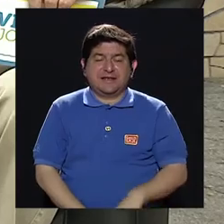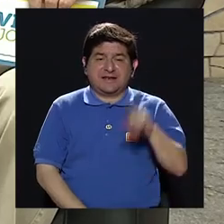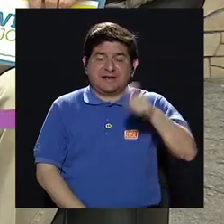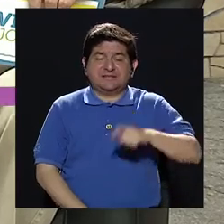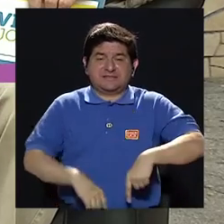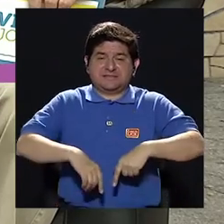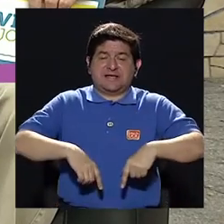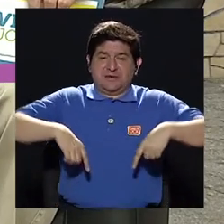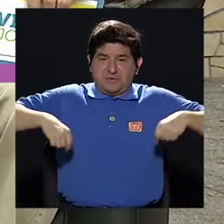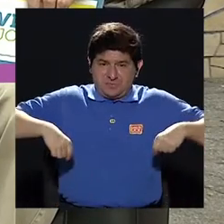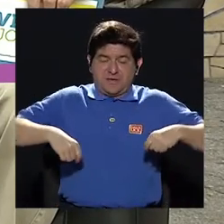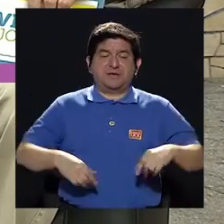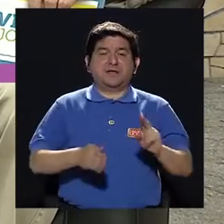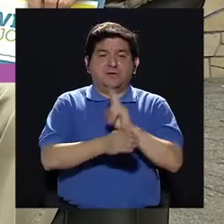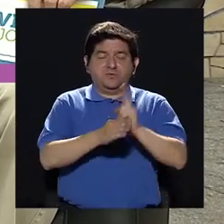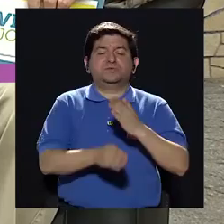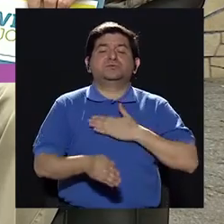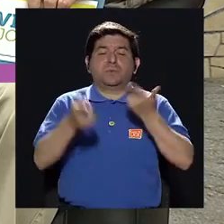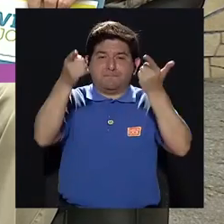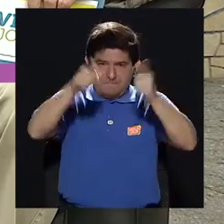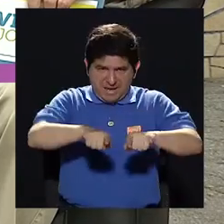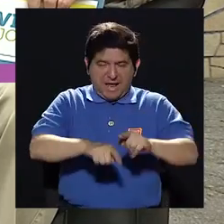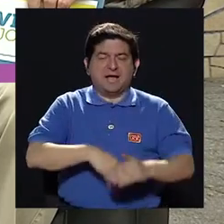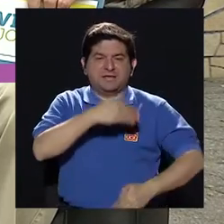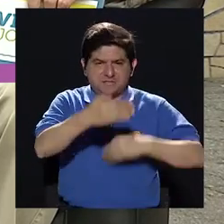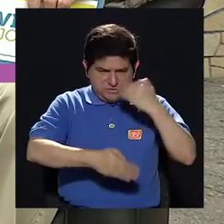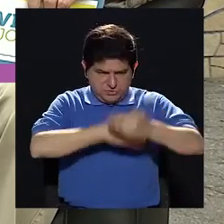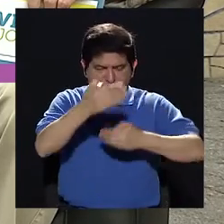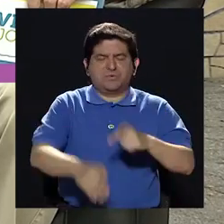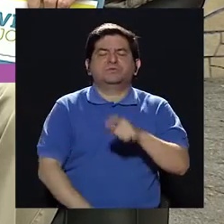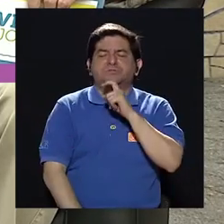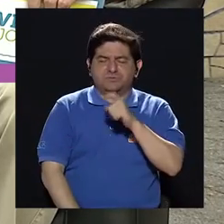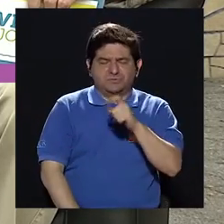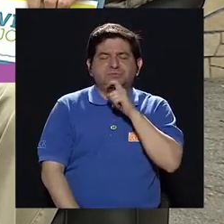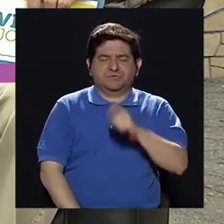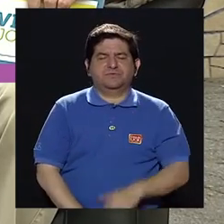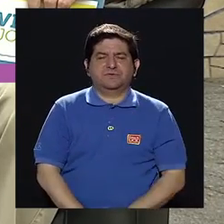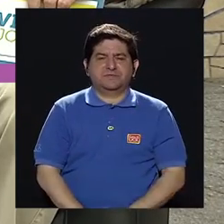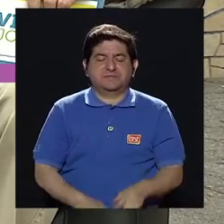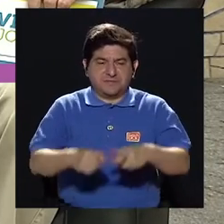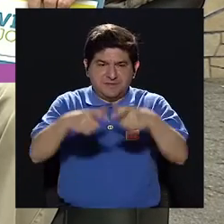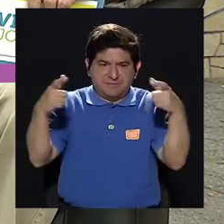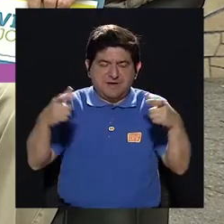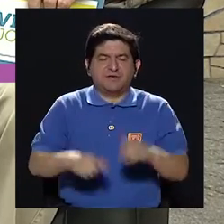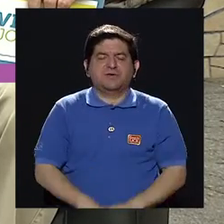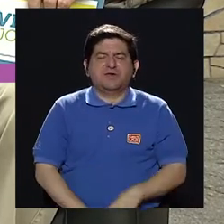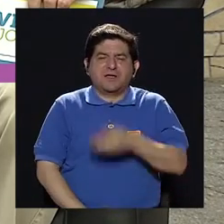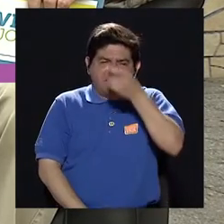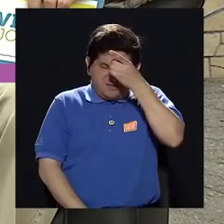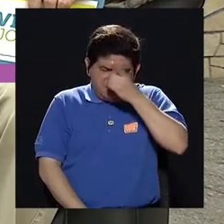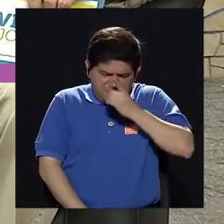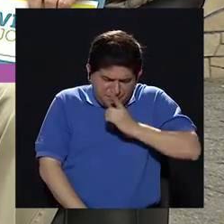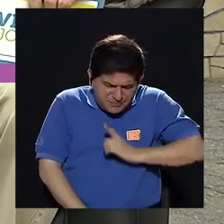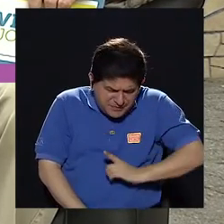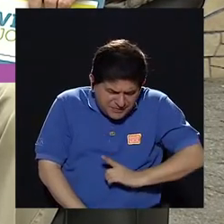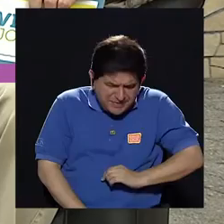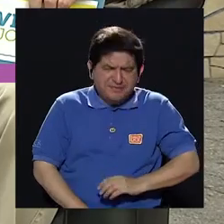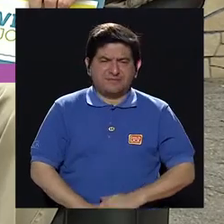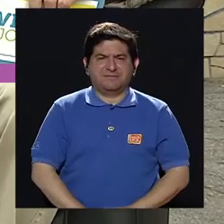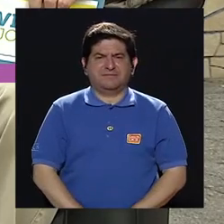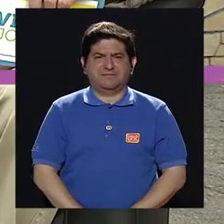pañal, como es mi caso, es un proceso bastante difícil. La mayoría padecen de depresiones